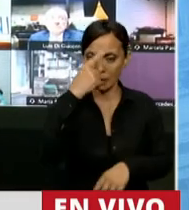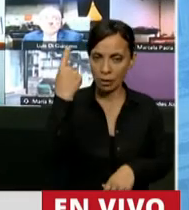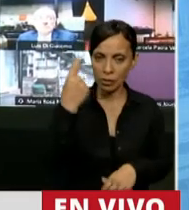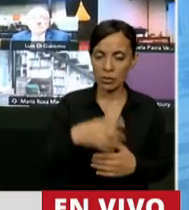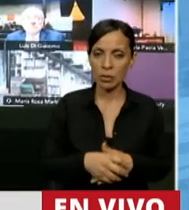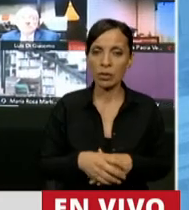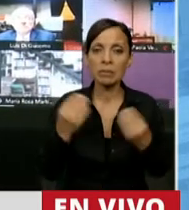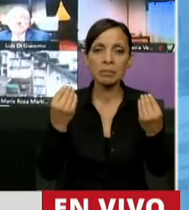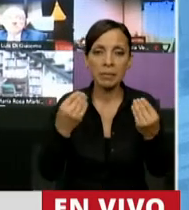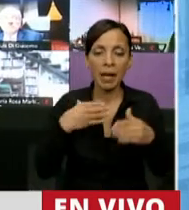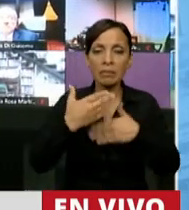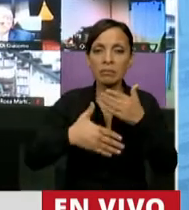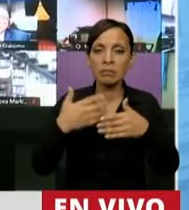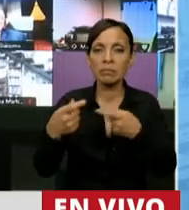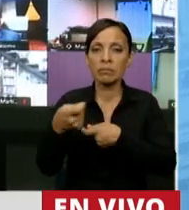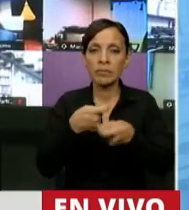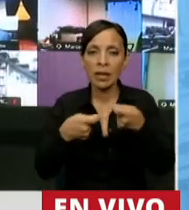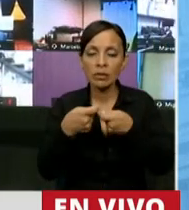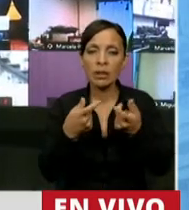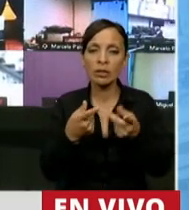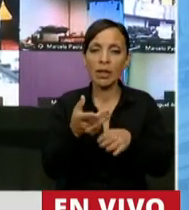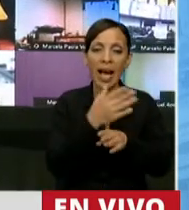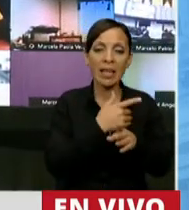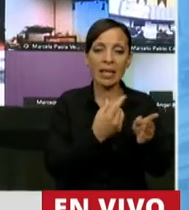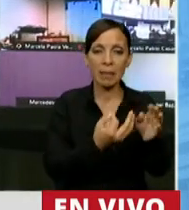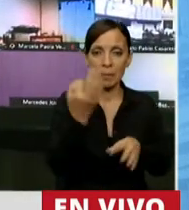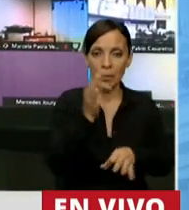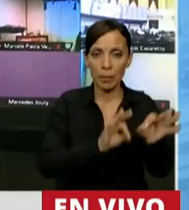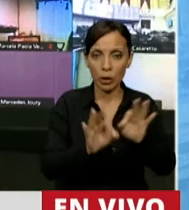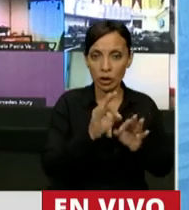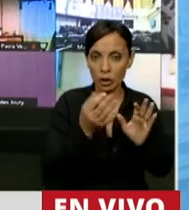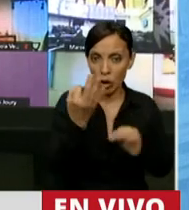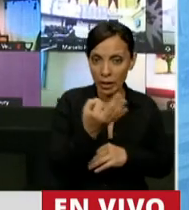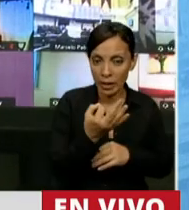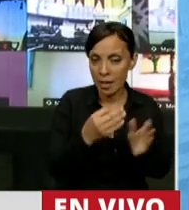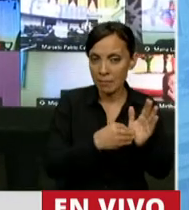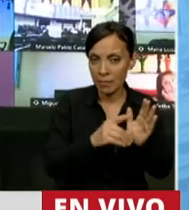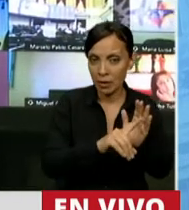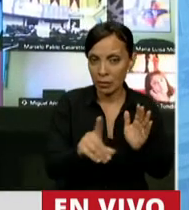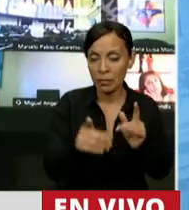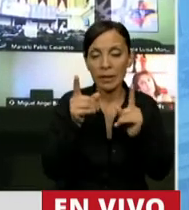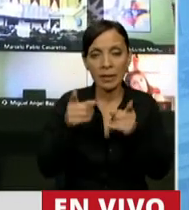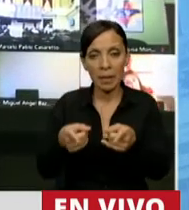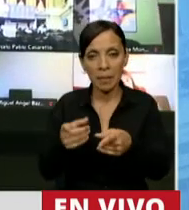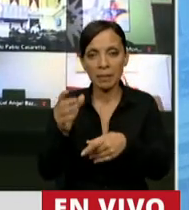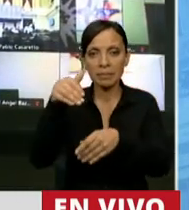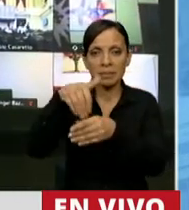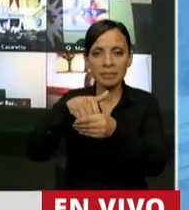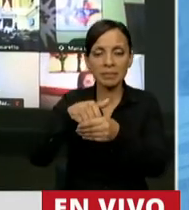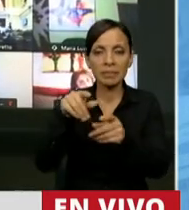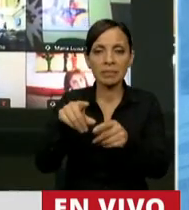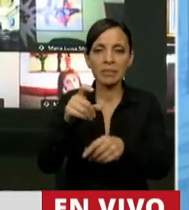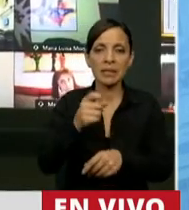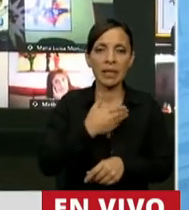llevar una negociación que por ahí no se veía reflejada en el proyecto original. Como así también la intervención del